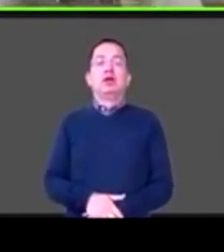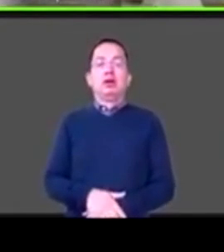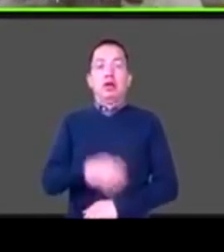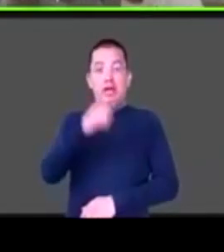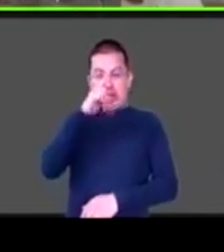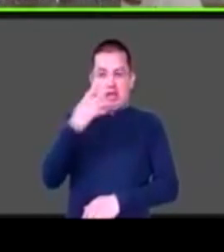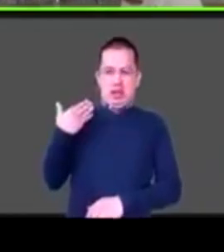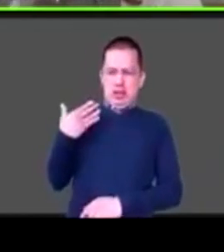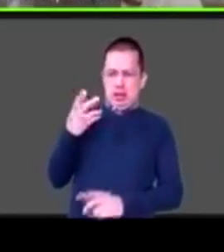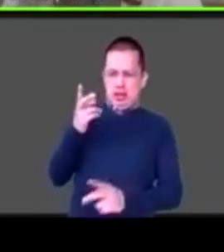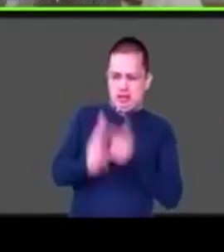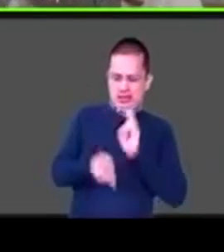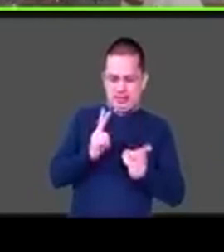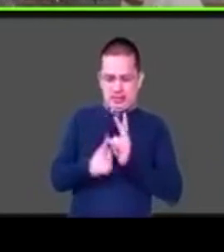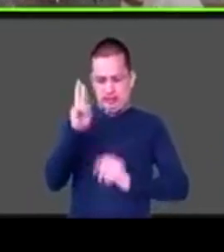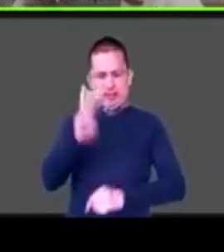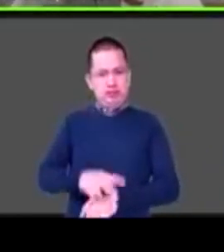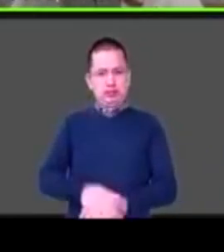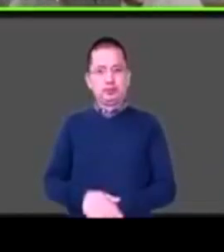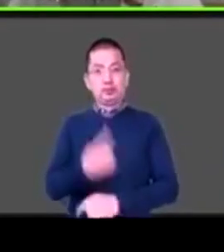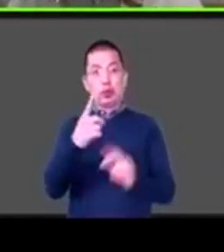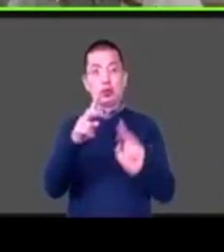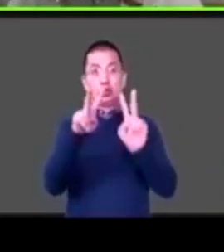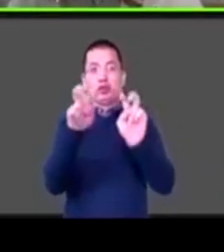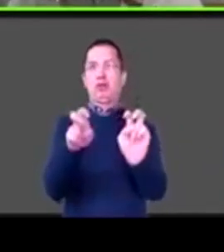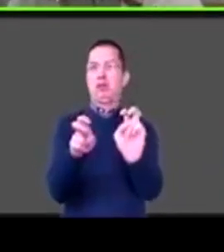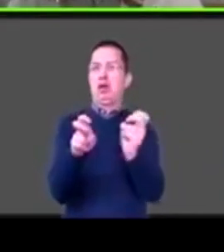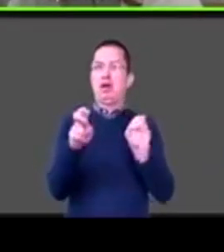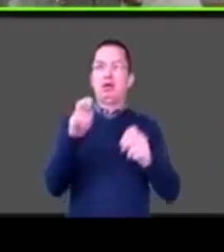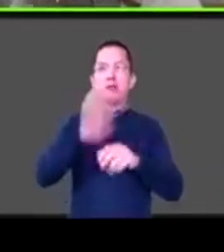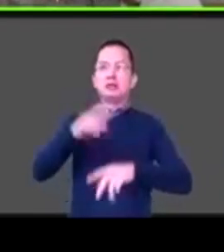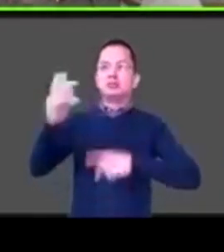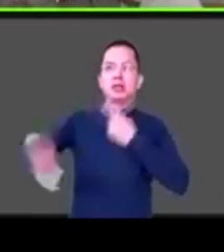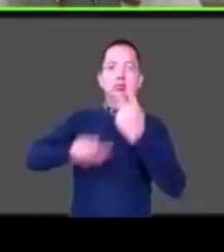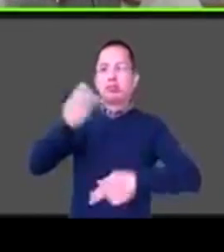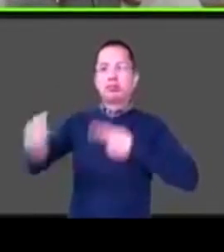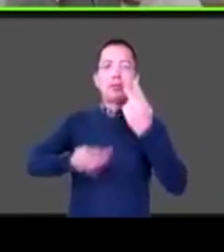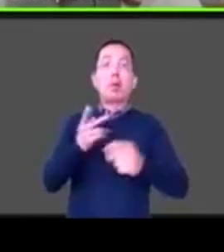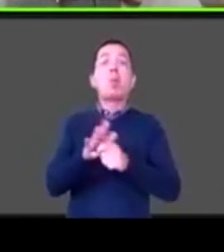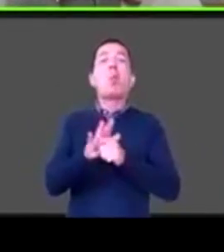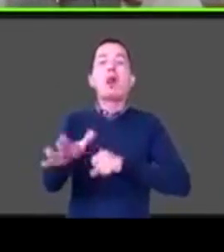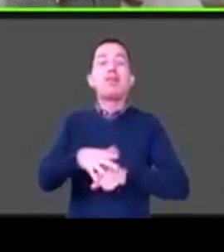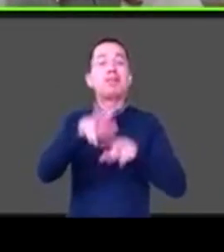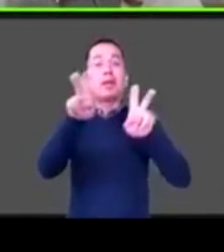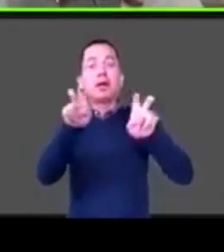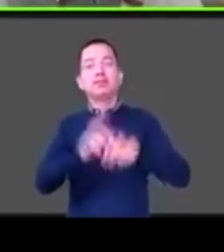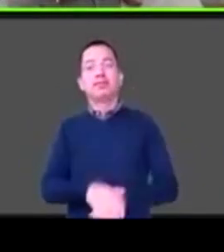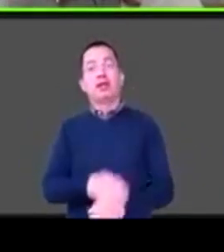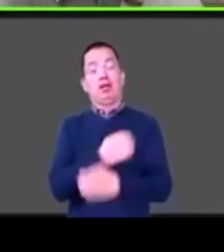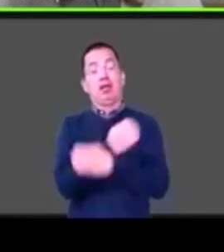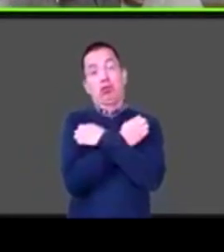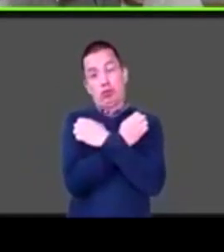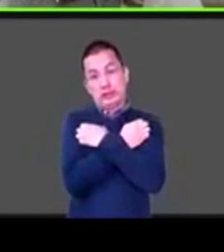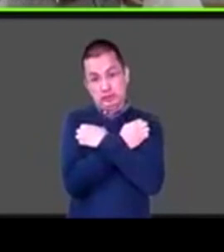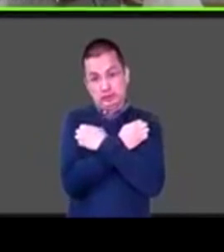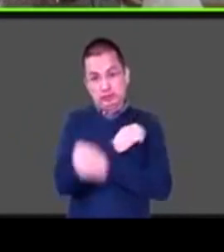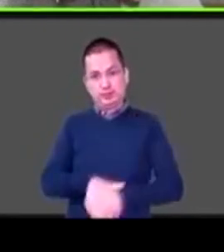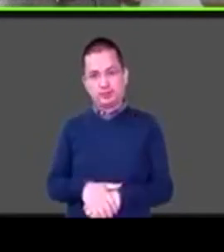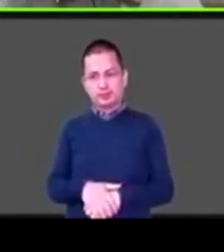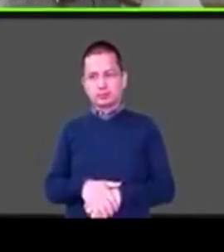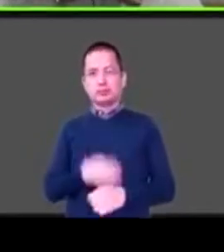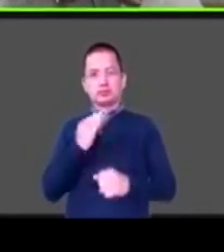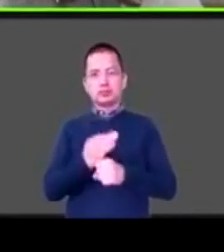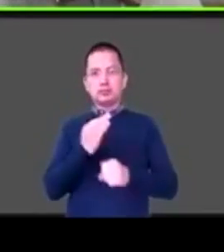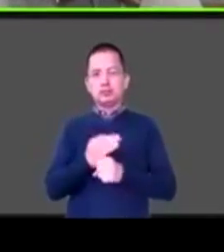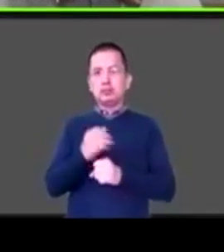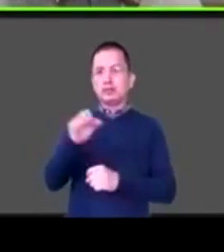que mayor general pregunta generó en el auditorio ha sido la educación ni más ni menos Sipina está haciendo cambios y les